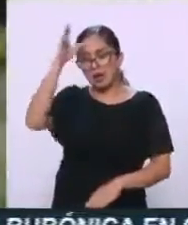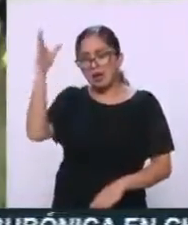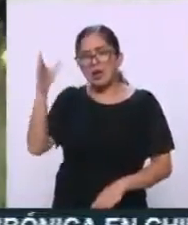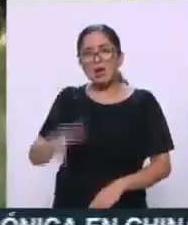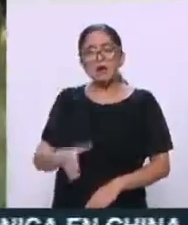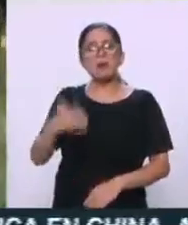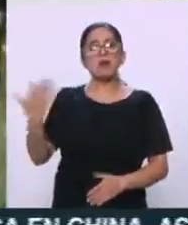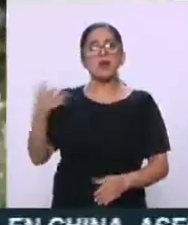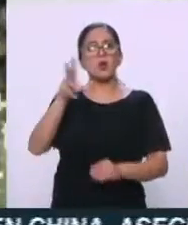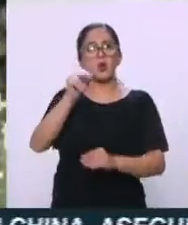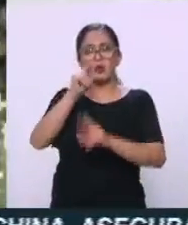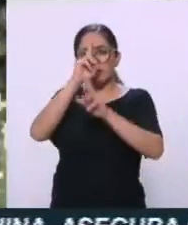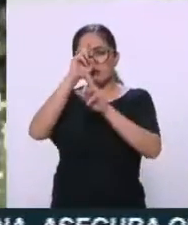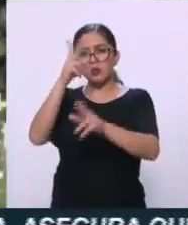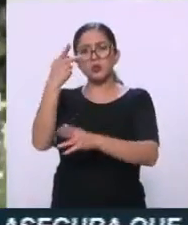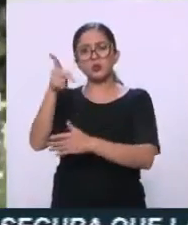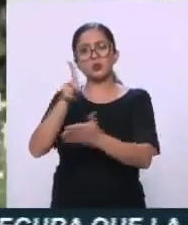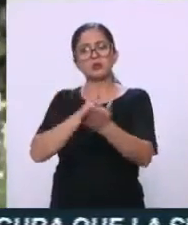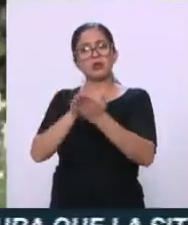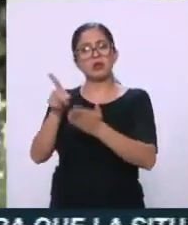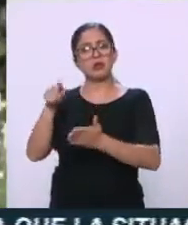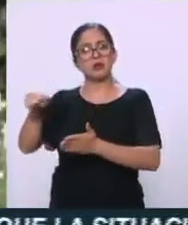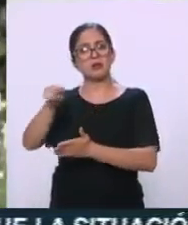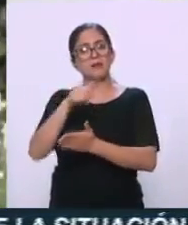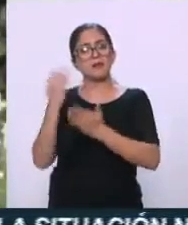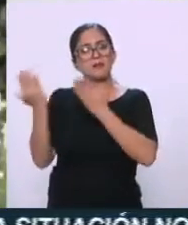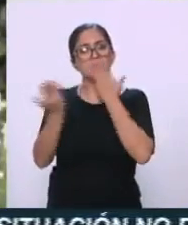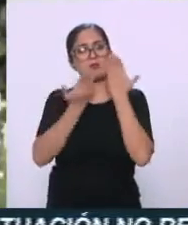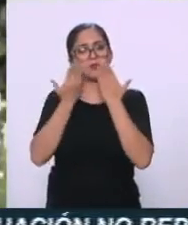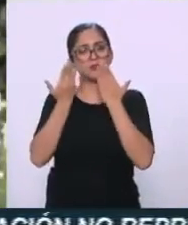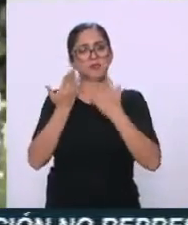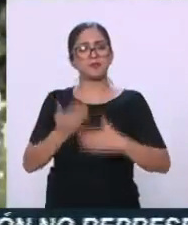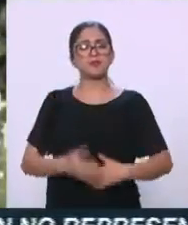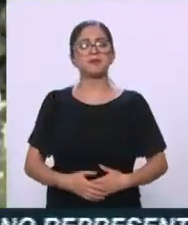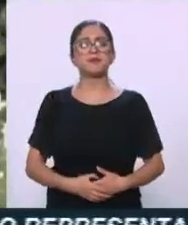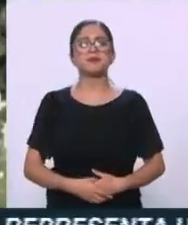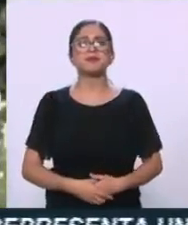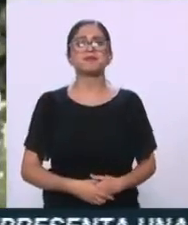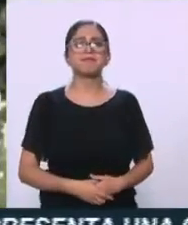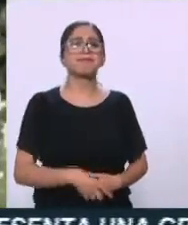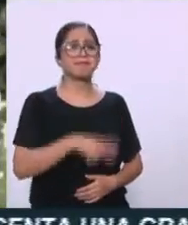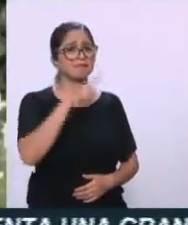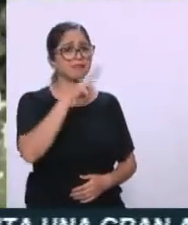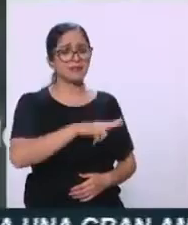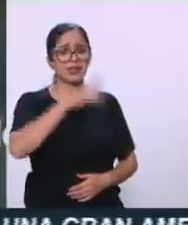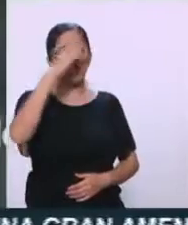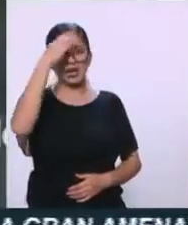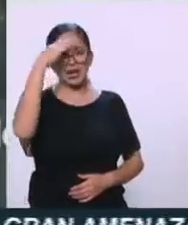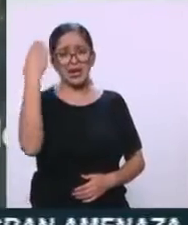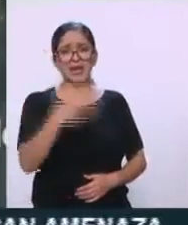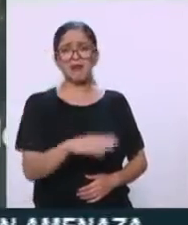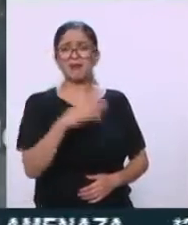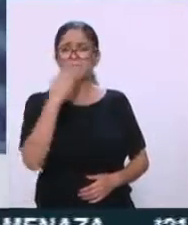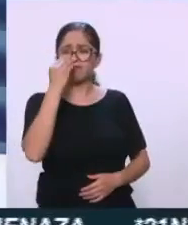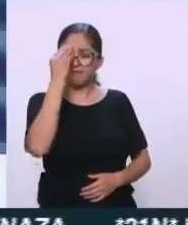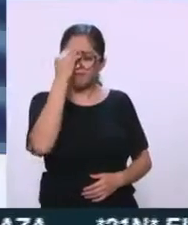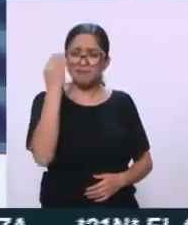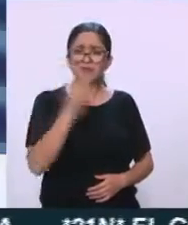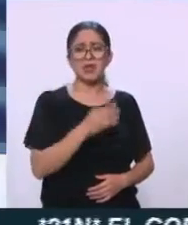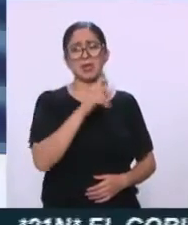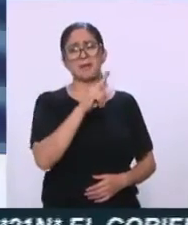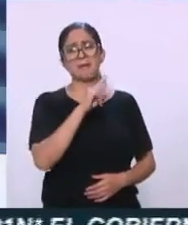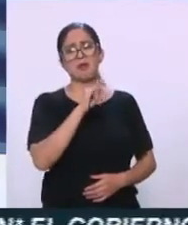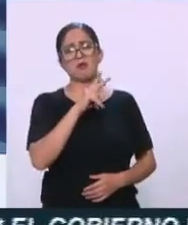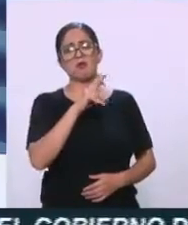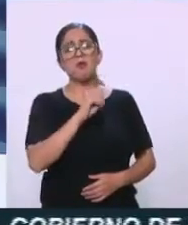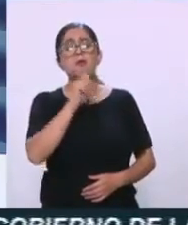cometida en contra de los estudiantes. De este crimen, Bidulfo, y también del crimen posterior que se dio al